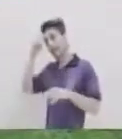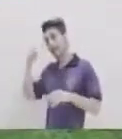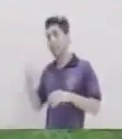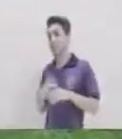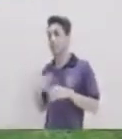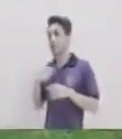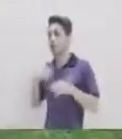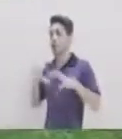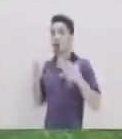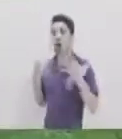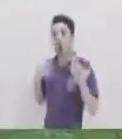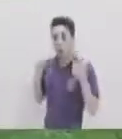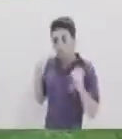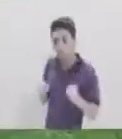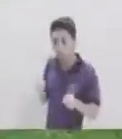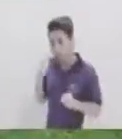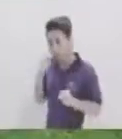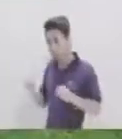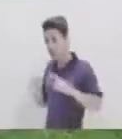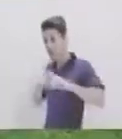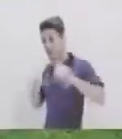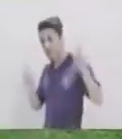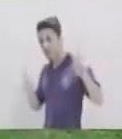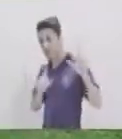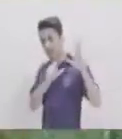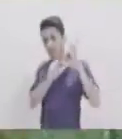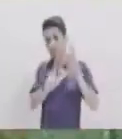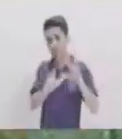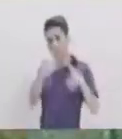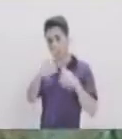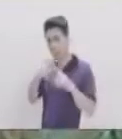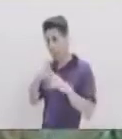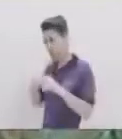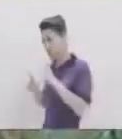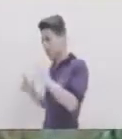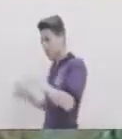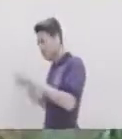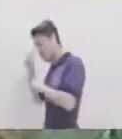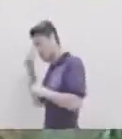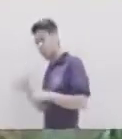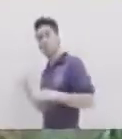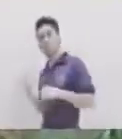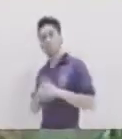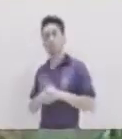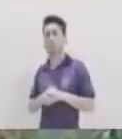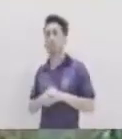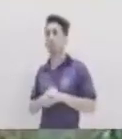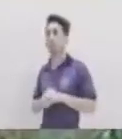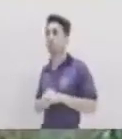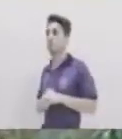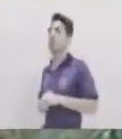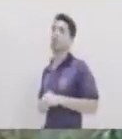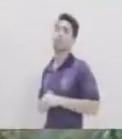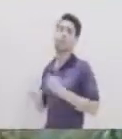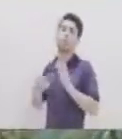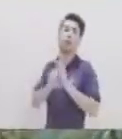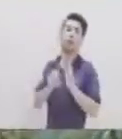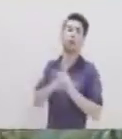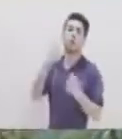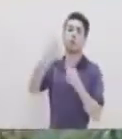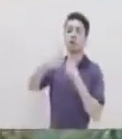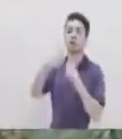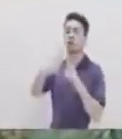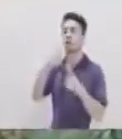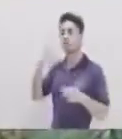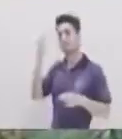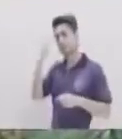¿Verdad? ¿Cómo podríamos diferenciar Un líder negativo De un líder positivo? El líder positivo Por ejemplo Es una persona Que sabe dirigir